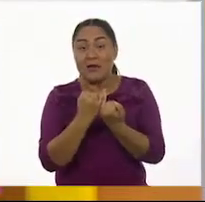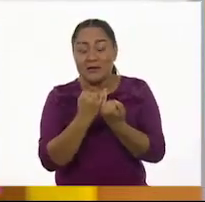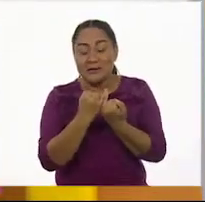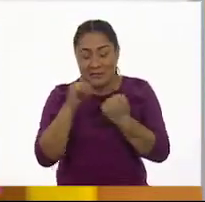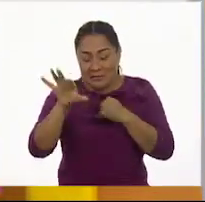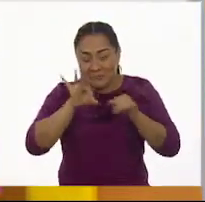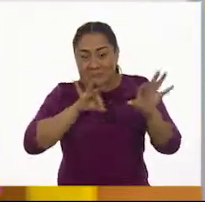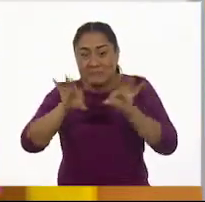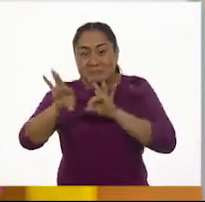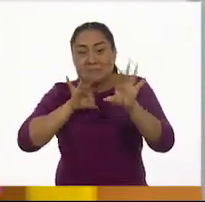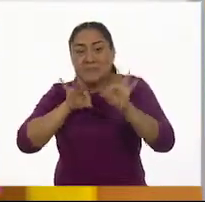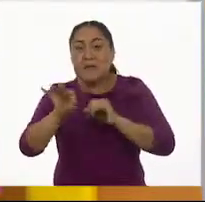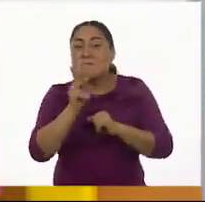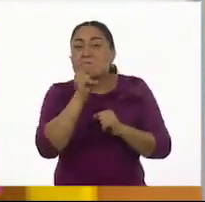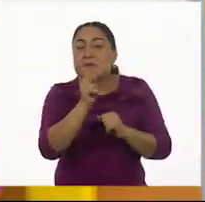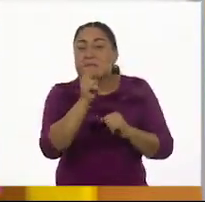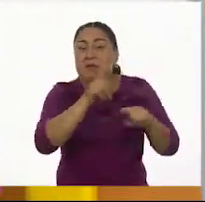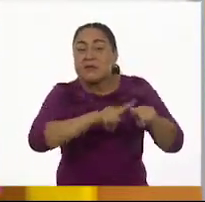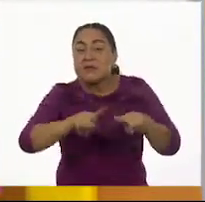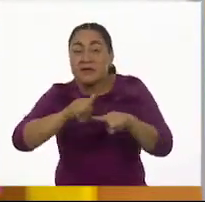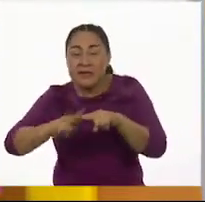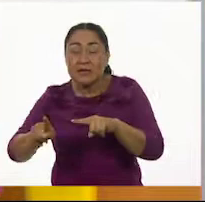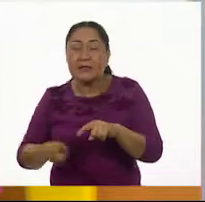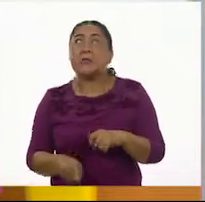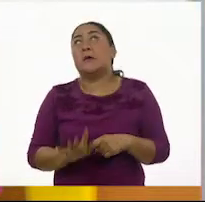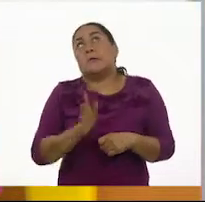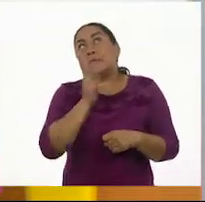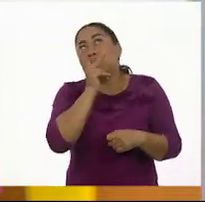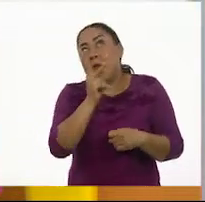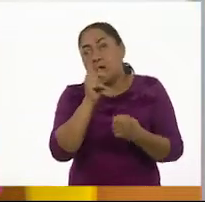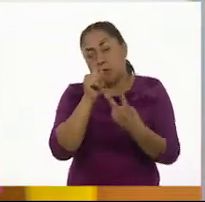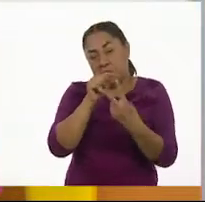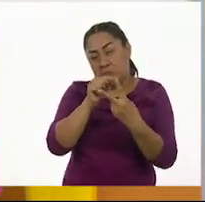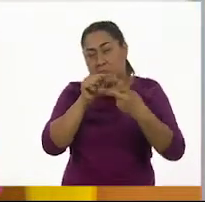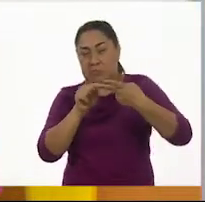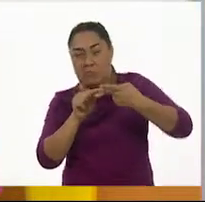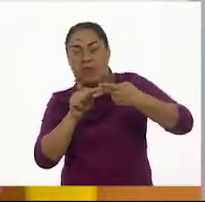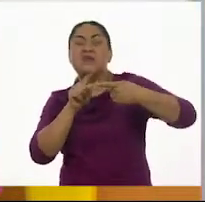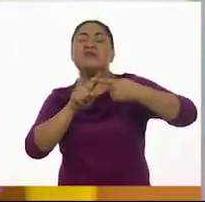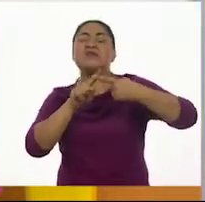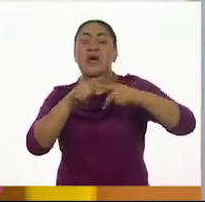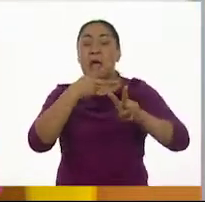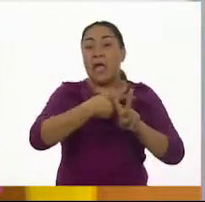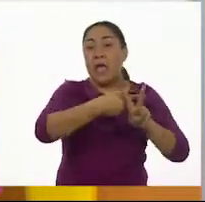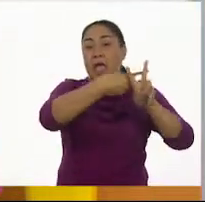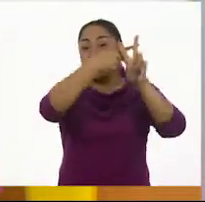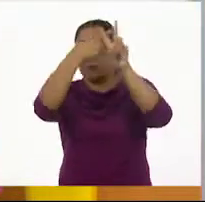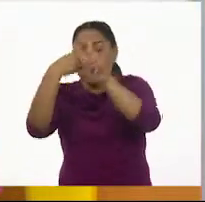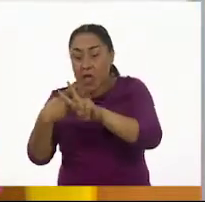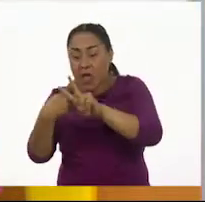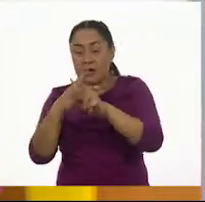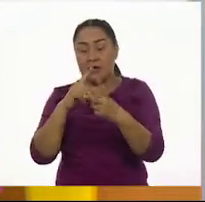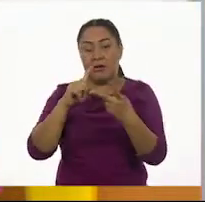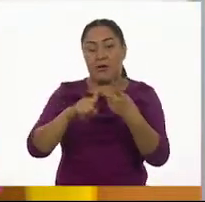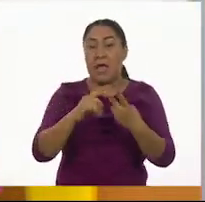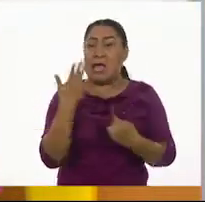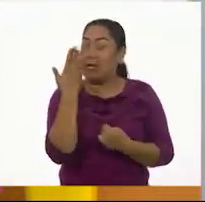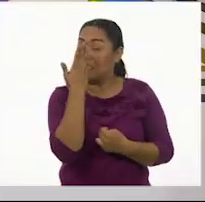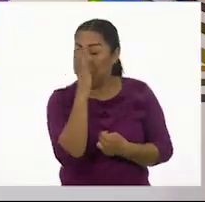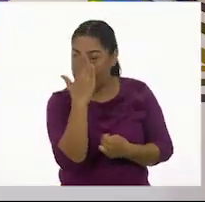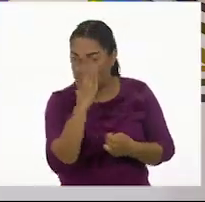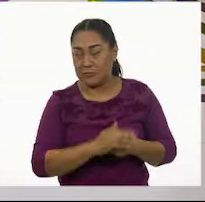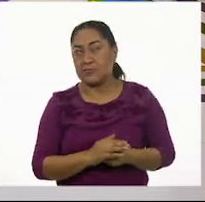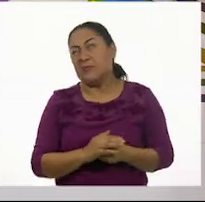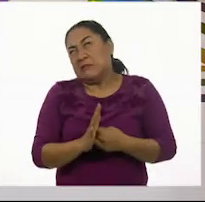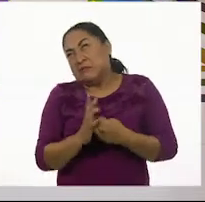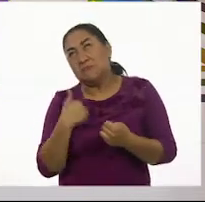palabras. Las primeras dos palabras son estrella y espejo. Si le ponemos